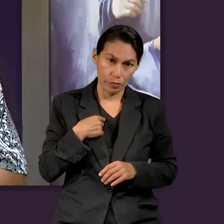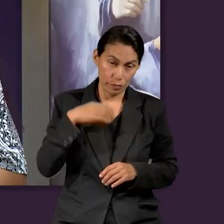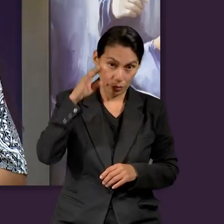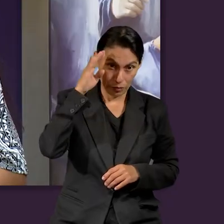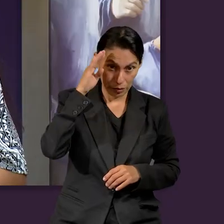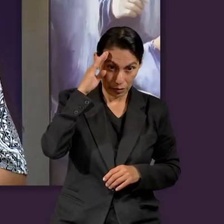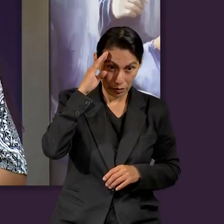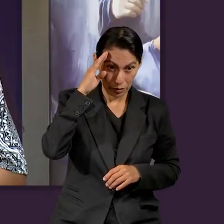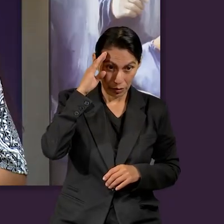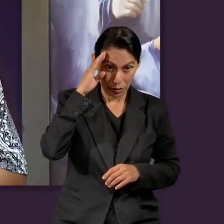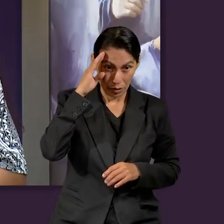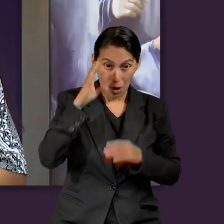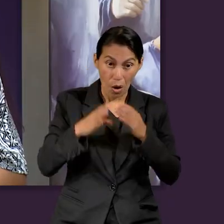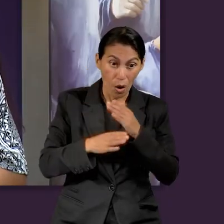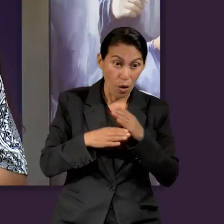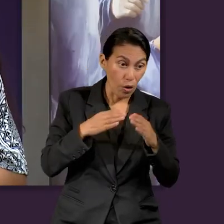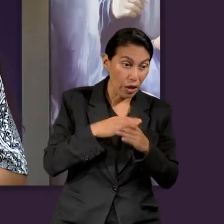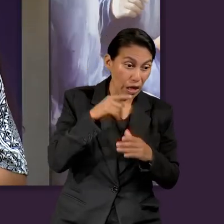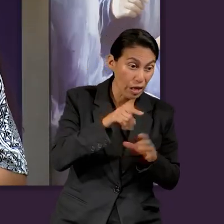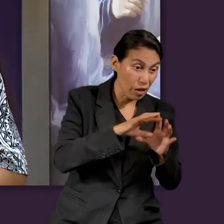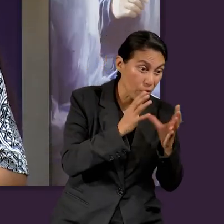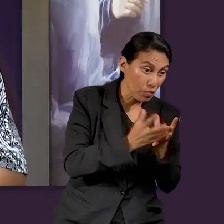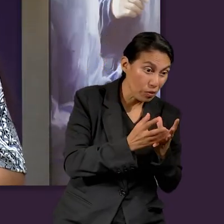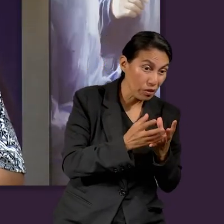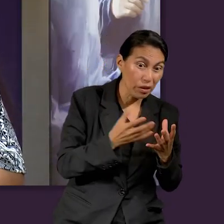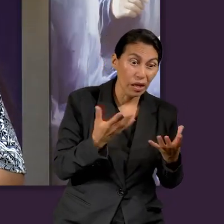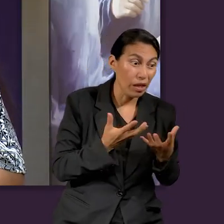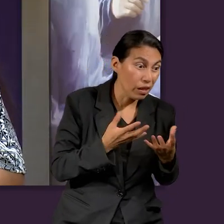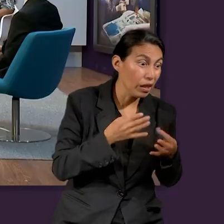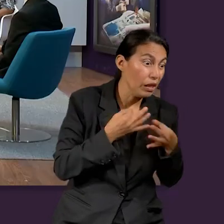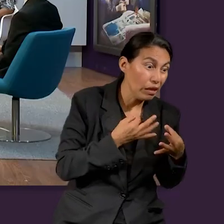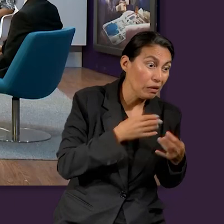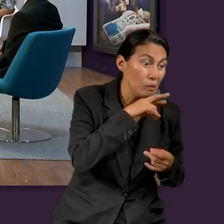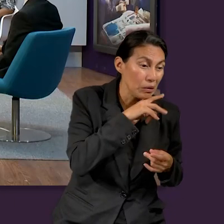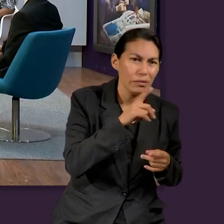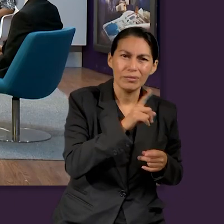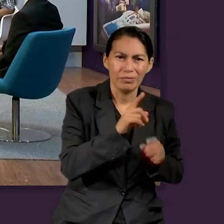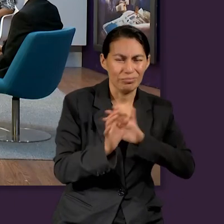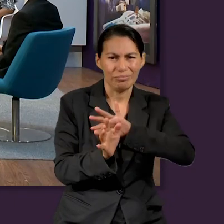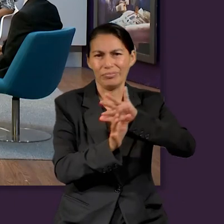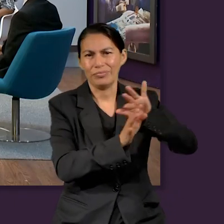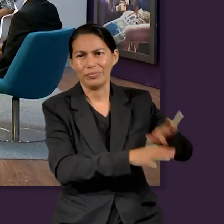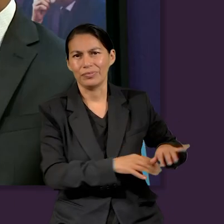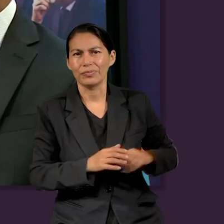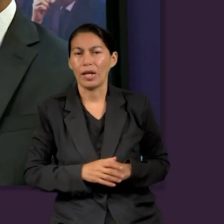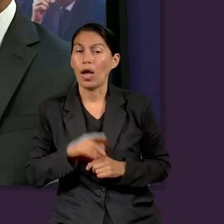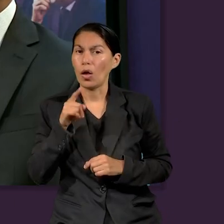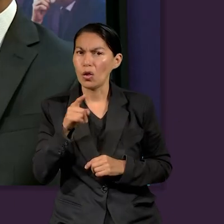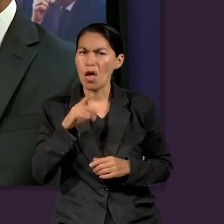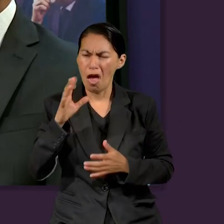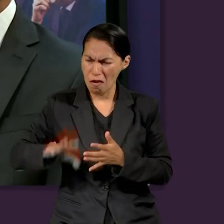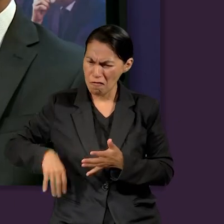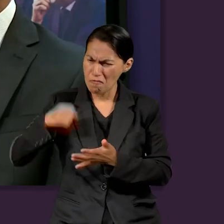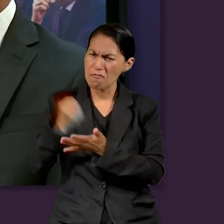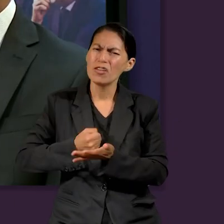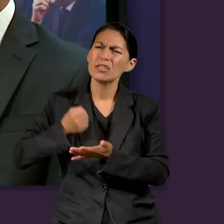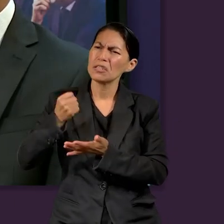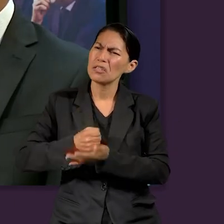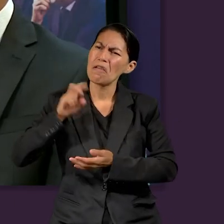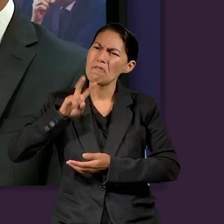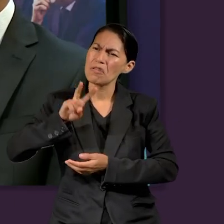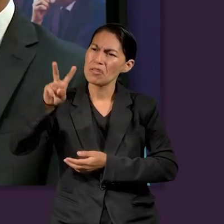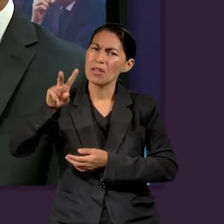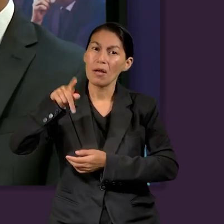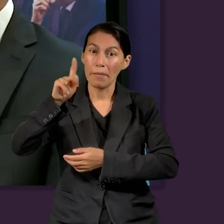Muy bien, pues yo creo que no nos afanemos en las cosas de este mundo. Así es. Haz todo lo posible para obtener la